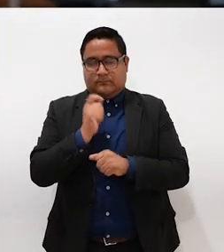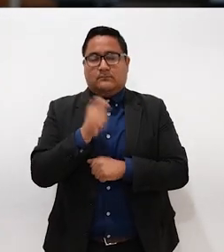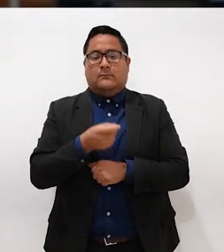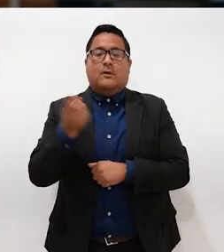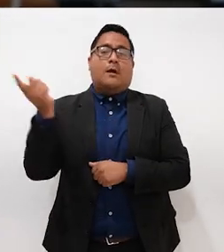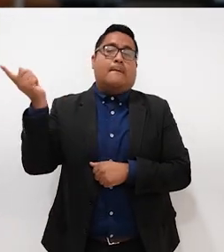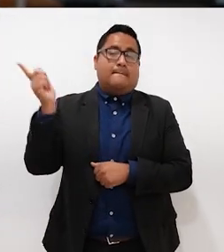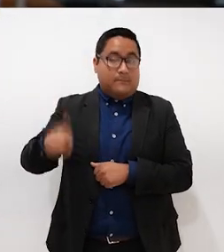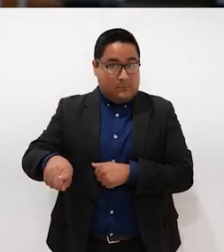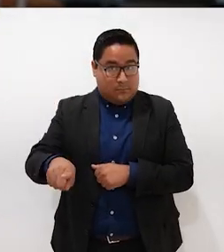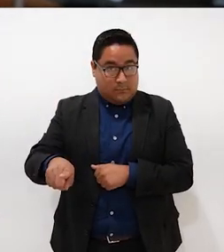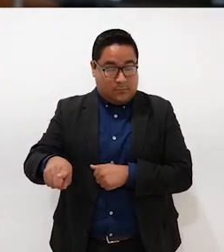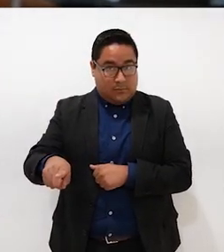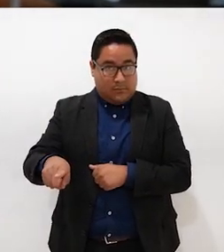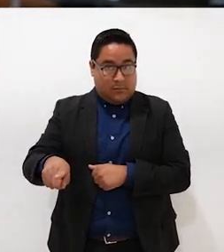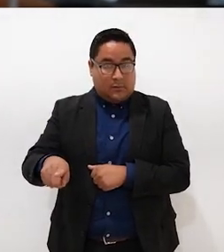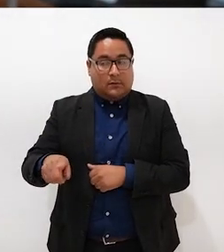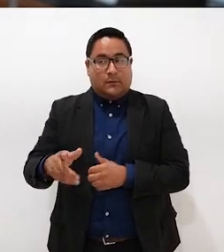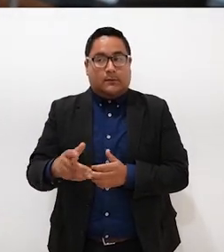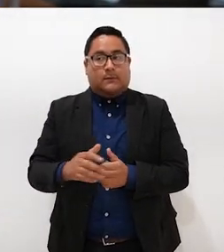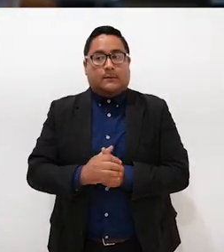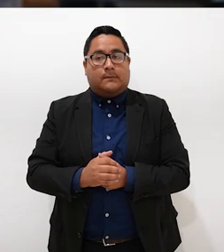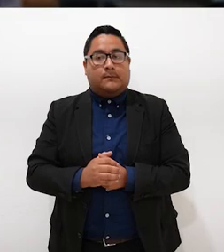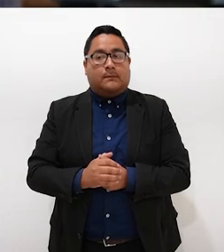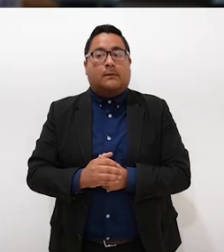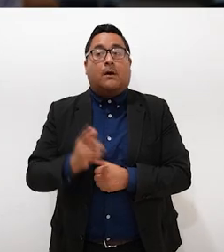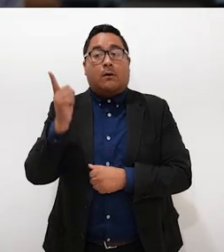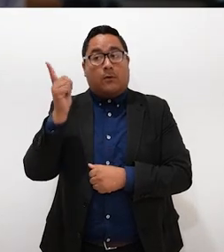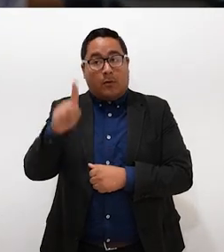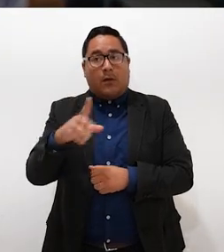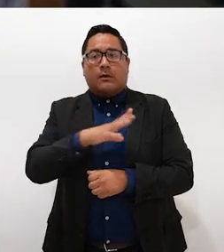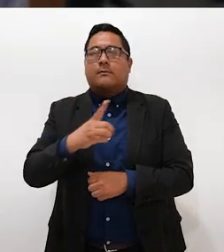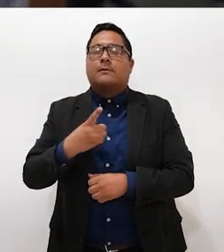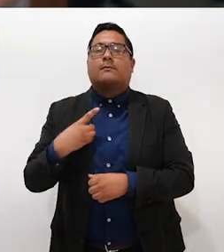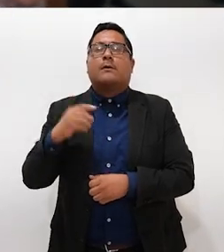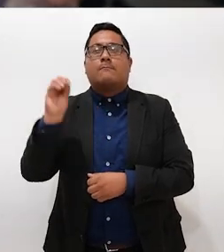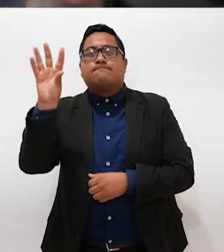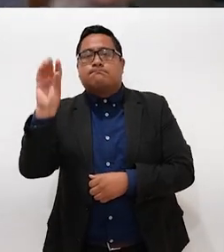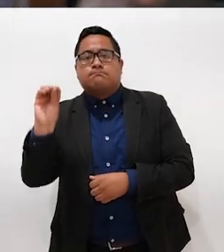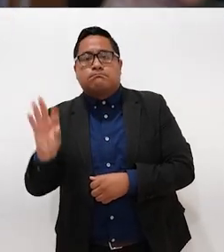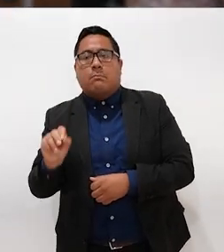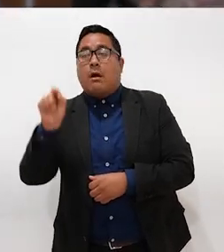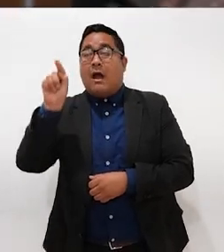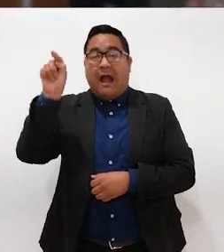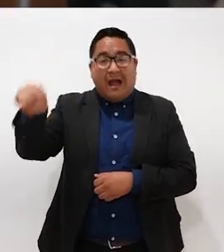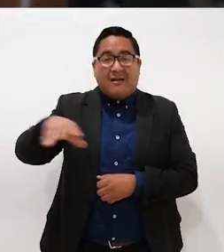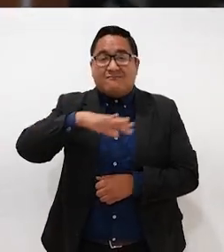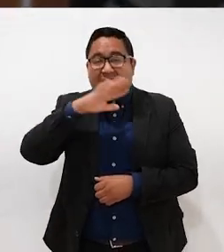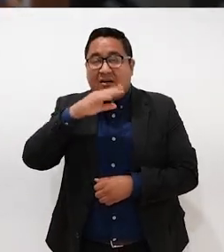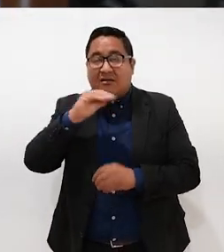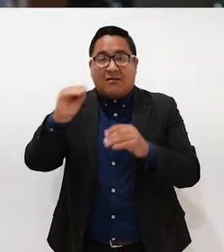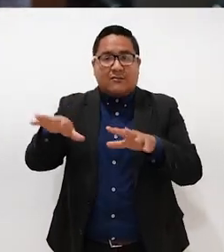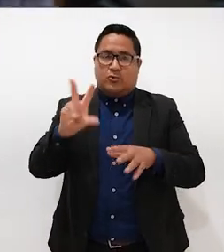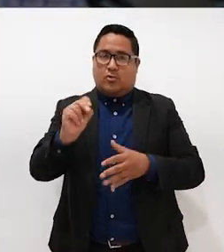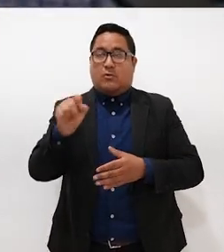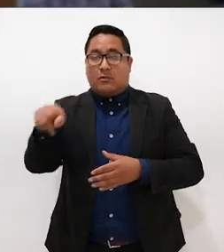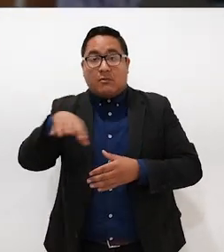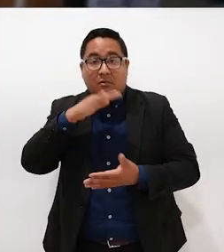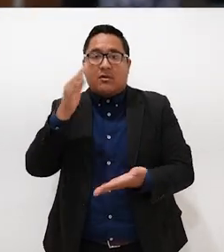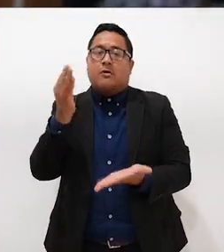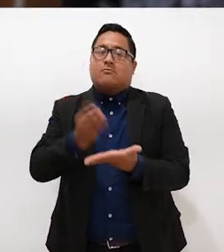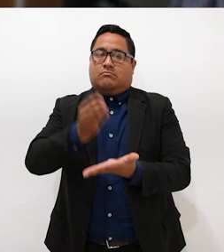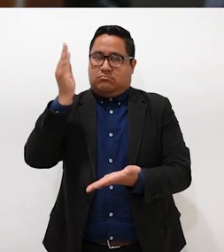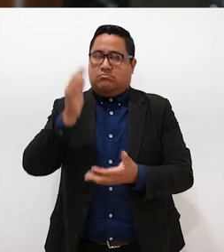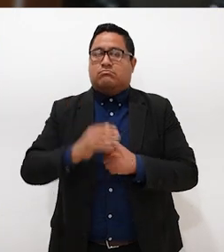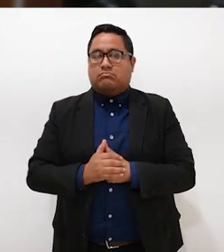un ordenamiento y una vez que se haga un ordenamiento con señales de que ahí no se debe tirar basura, que va a haber sanciones si tiran